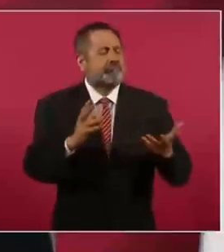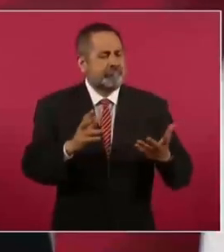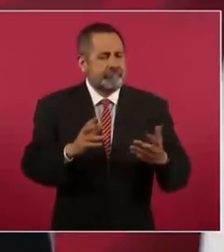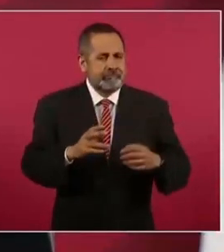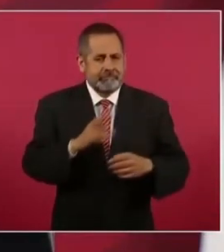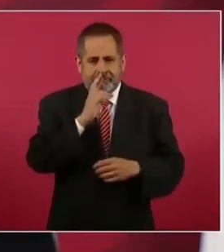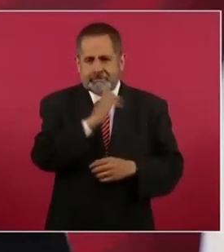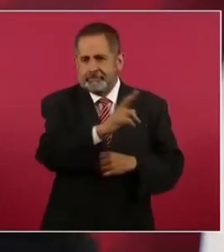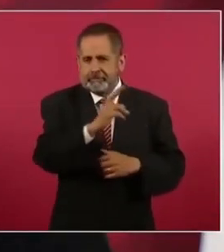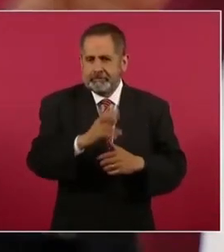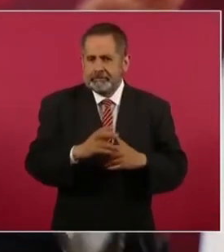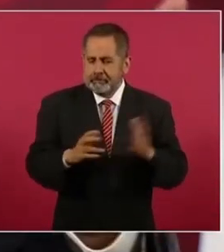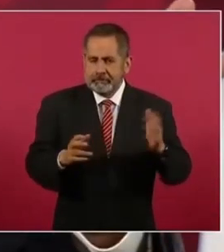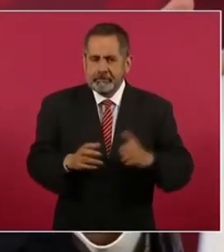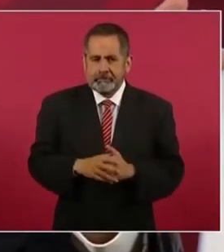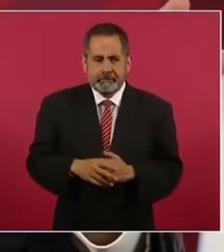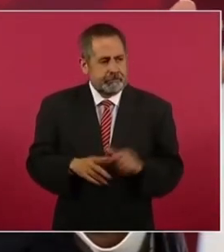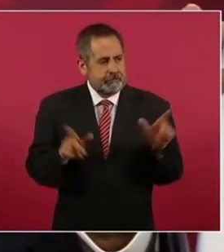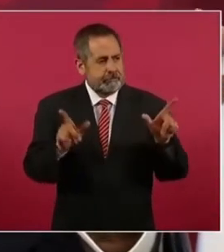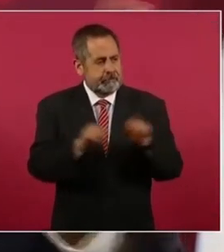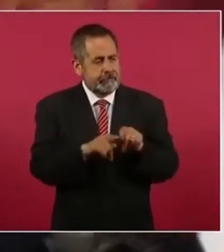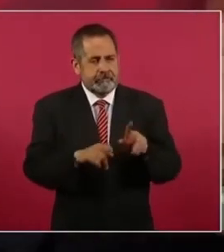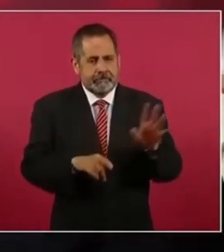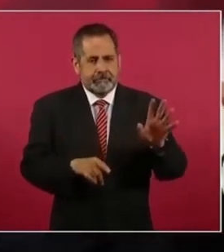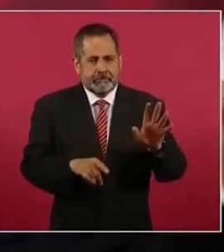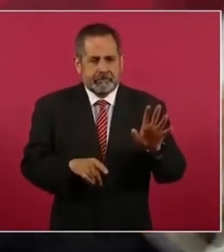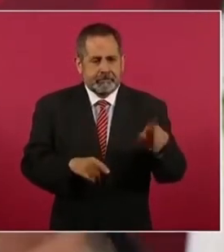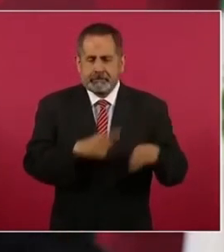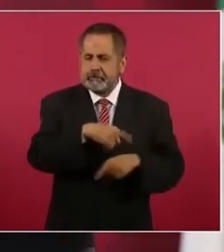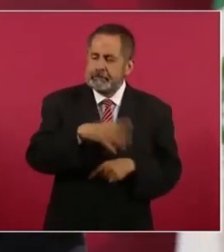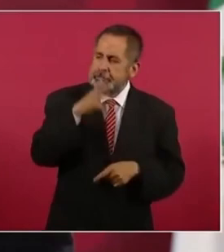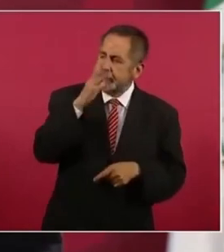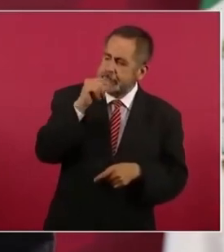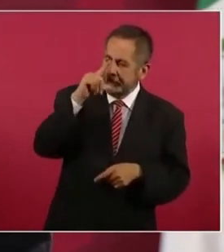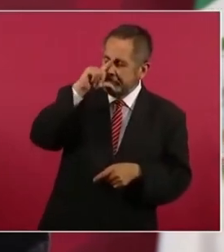y no pudieron.